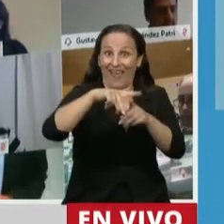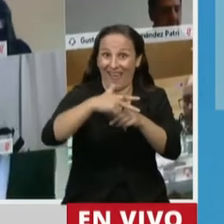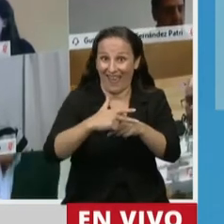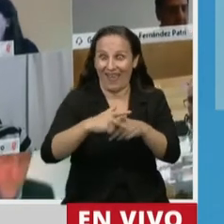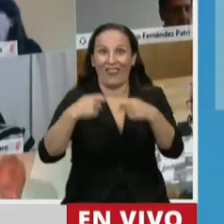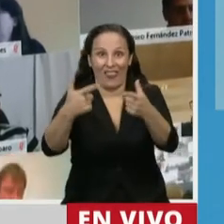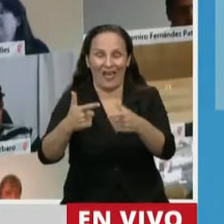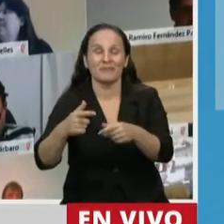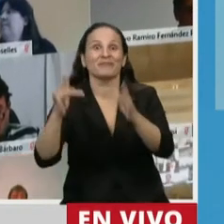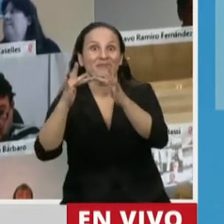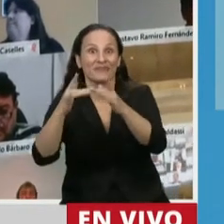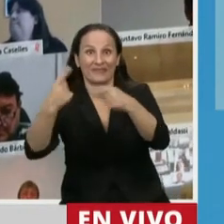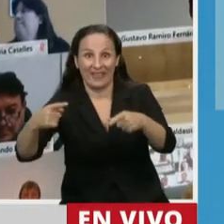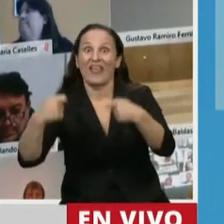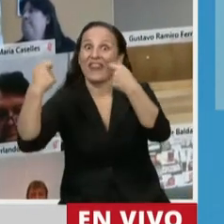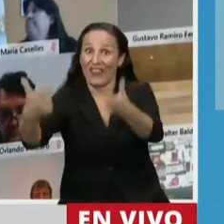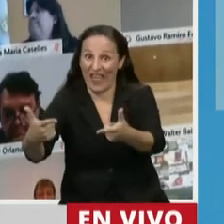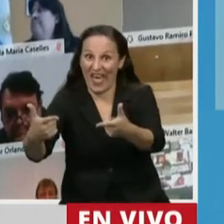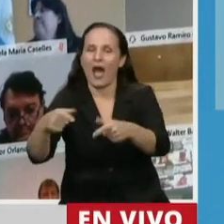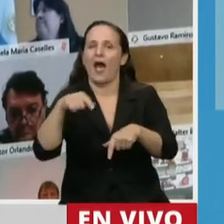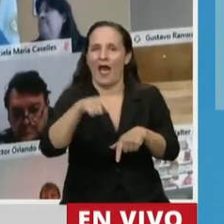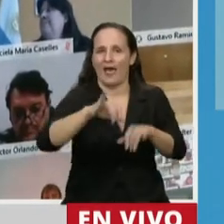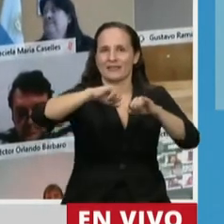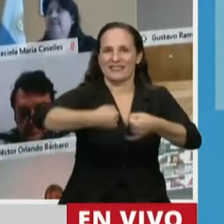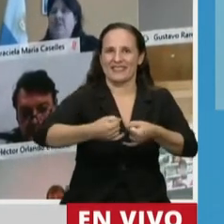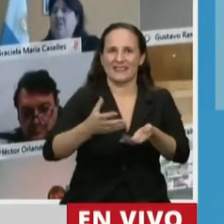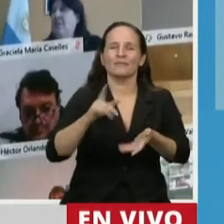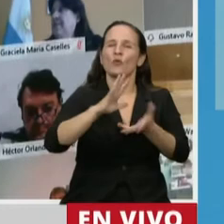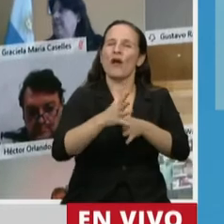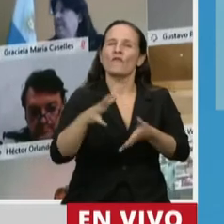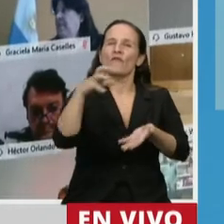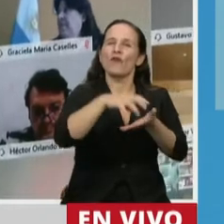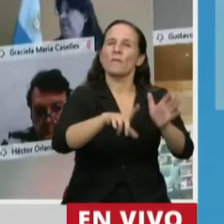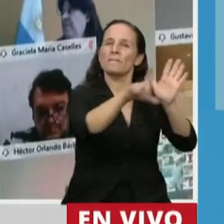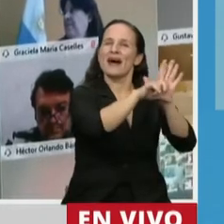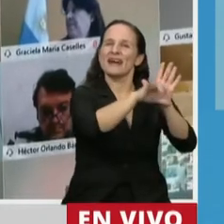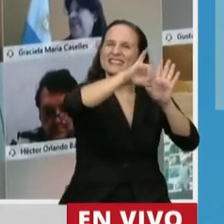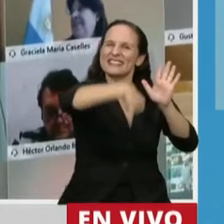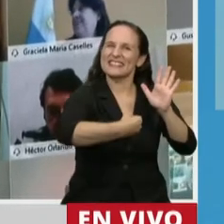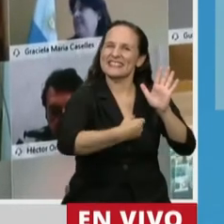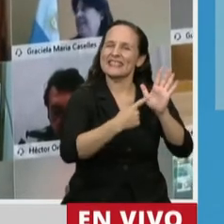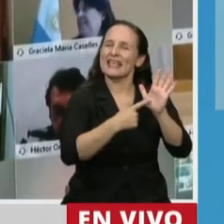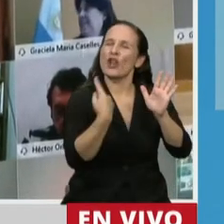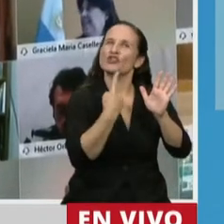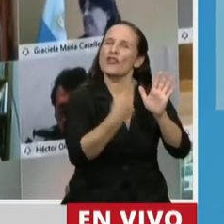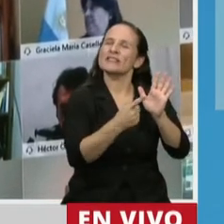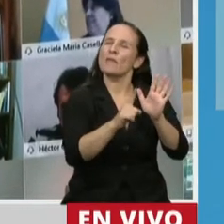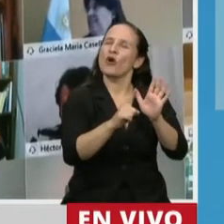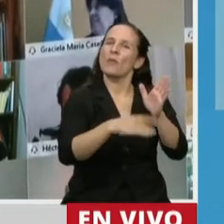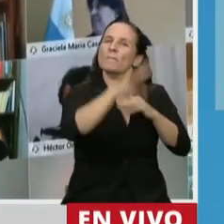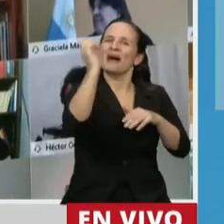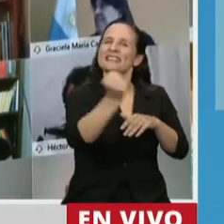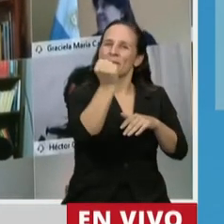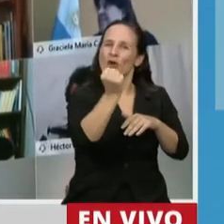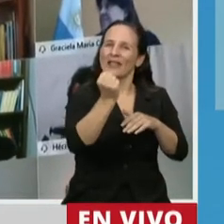conectividad, se nombra una vez más un instituto legal que nosotros ponemos en primer lugar cuando se trata de